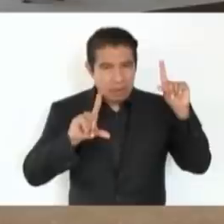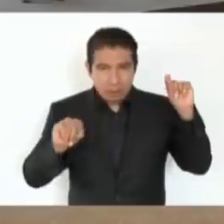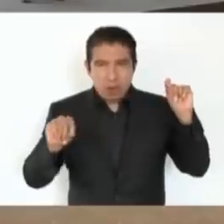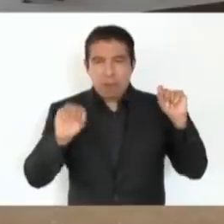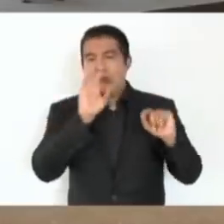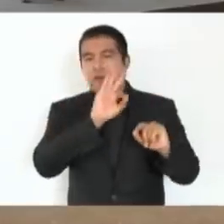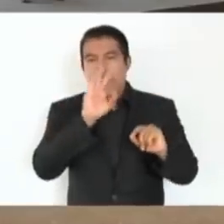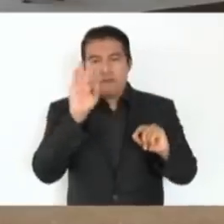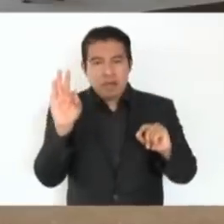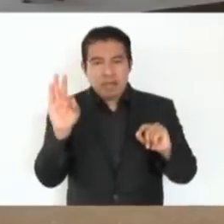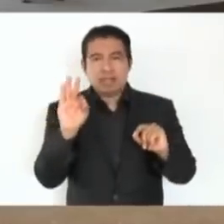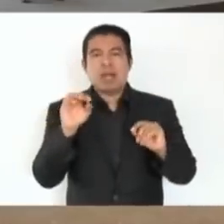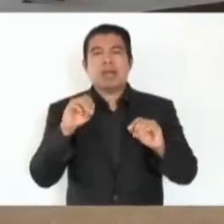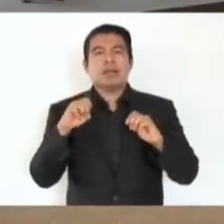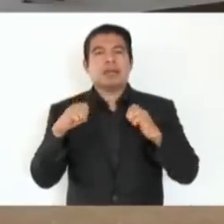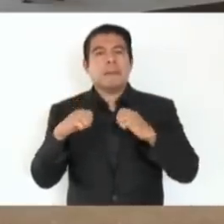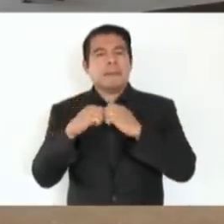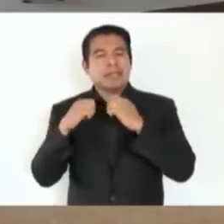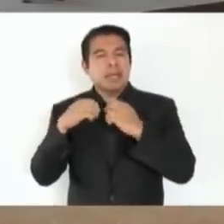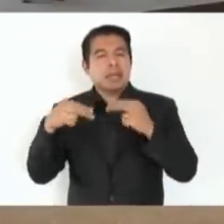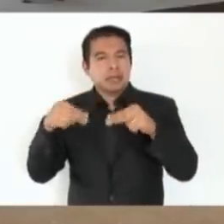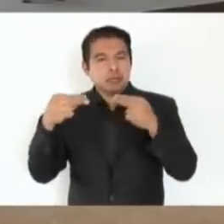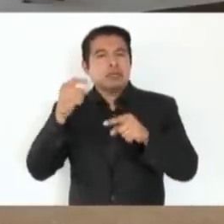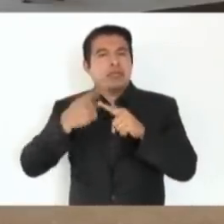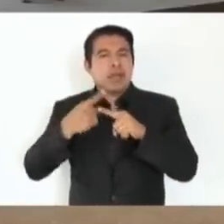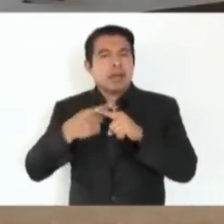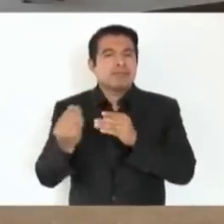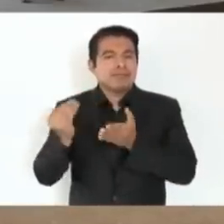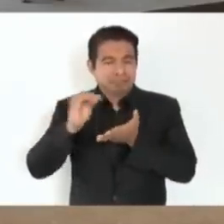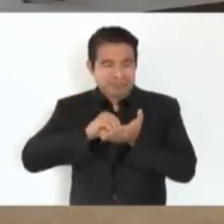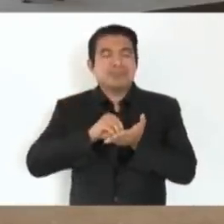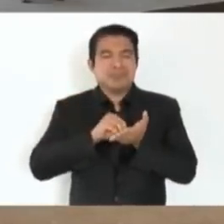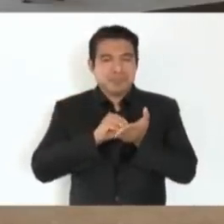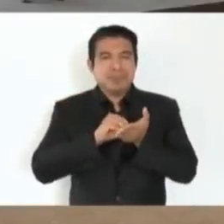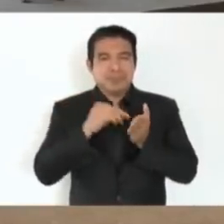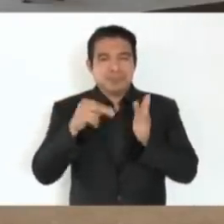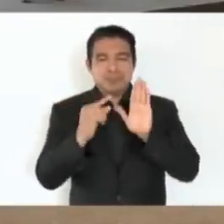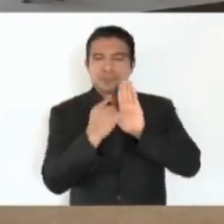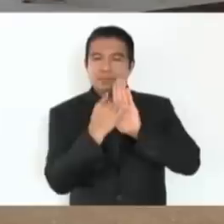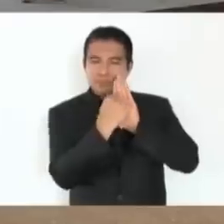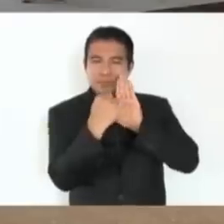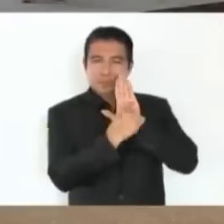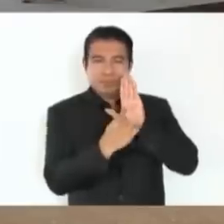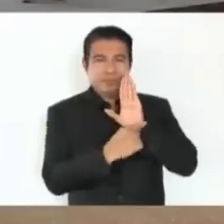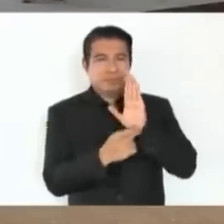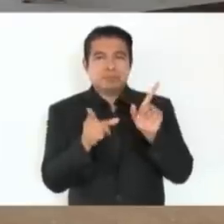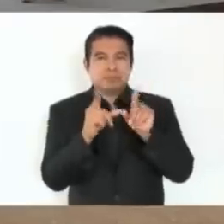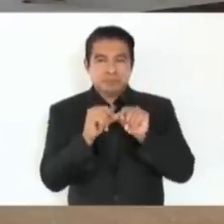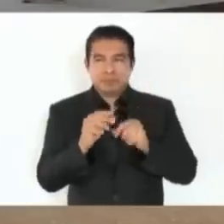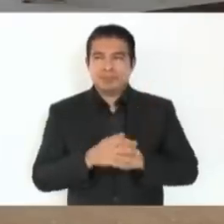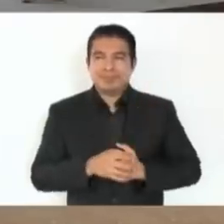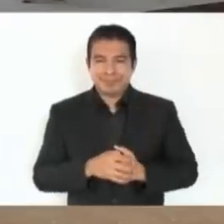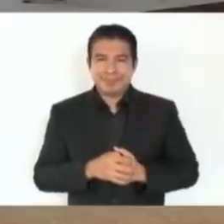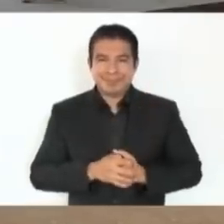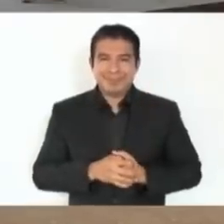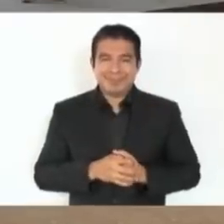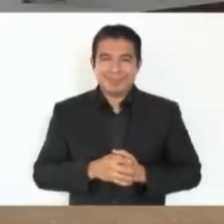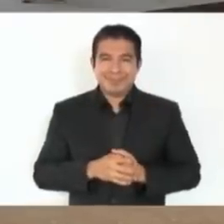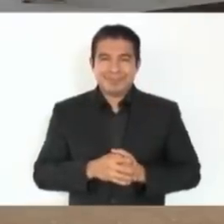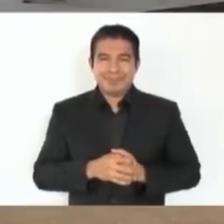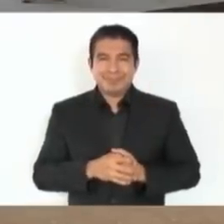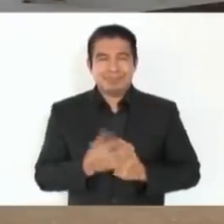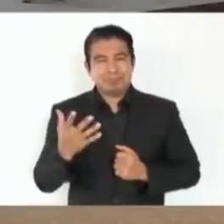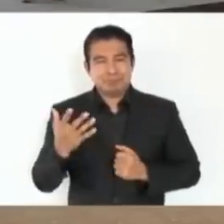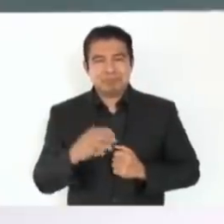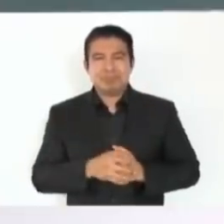y la empresa que construyó el tramo. Ese es el compromiso, en